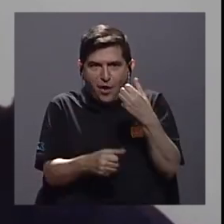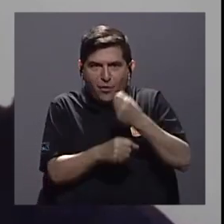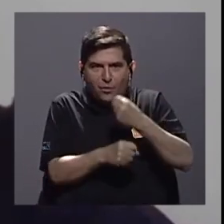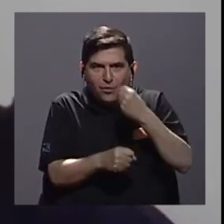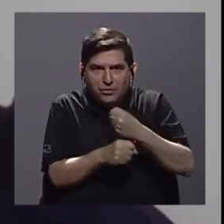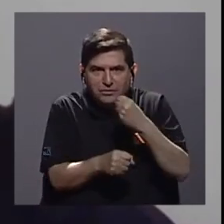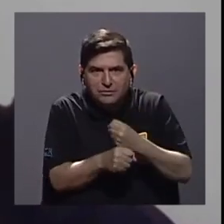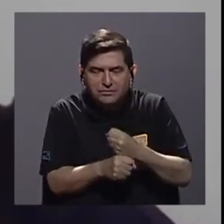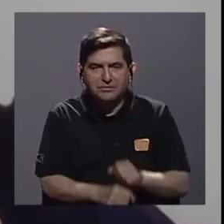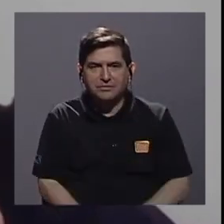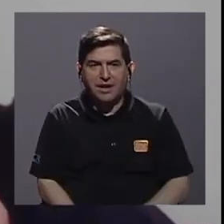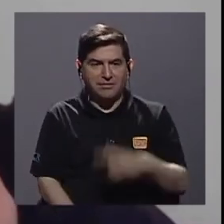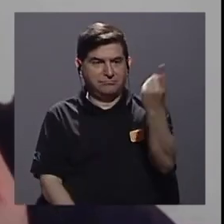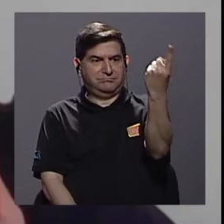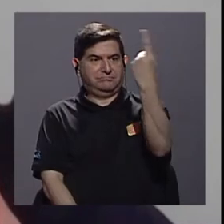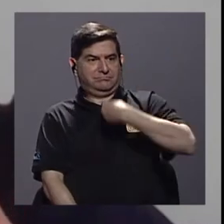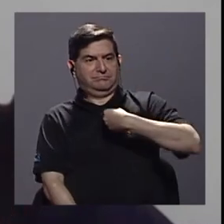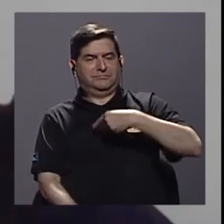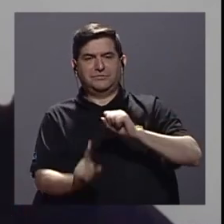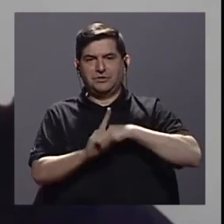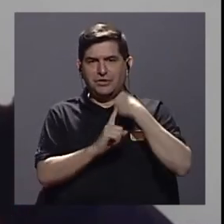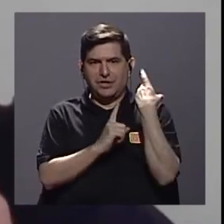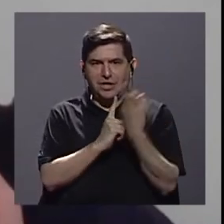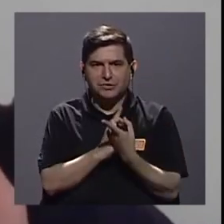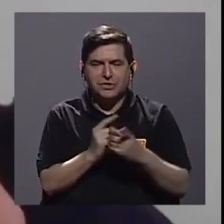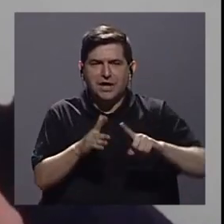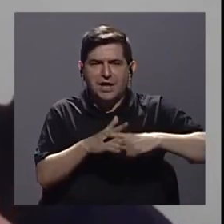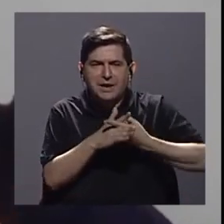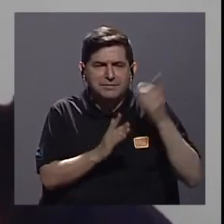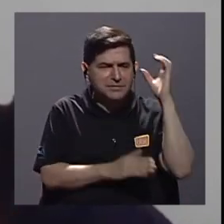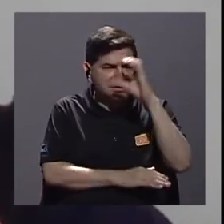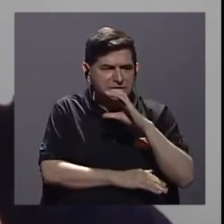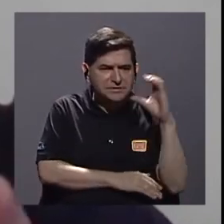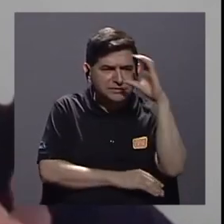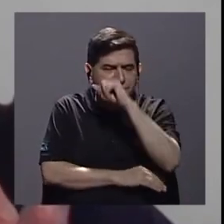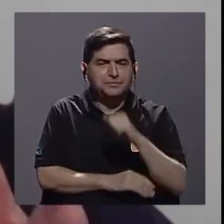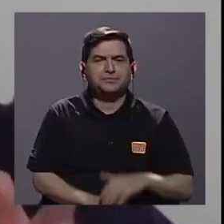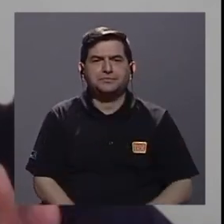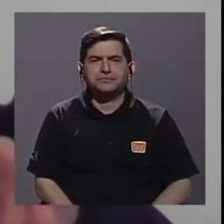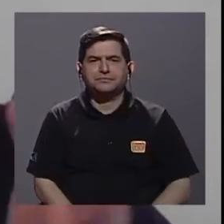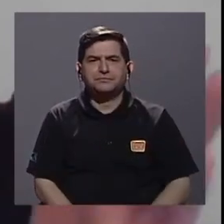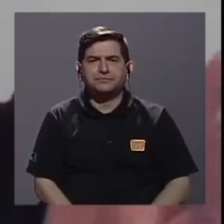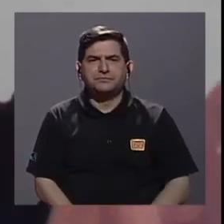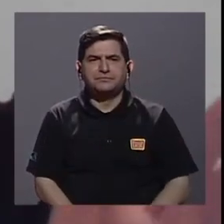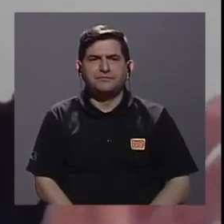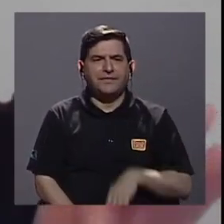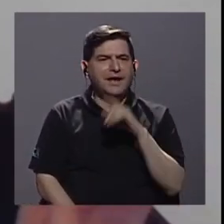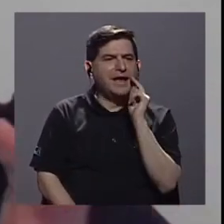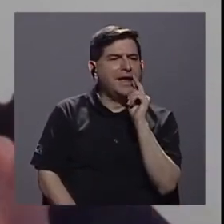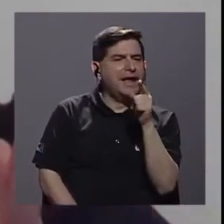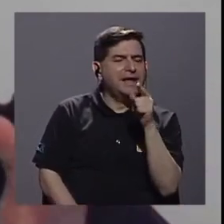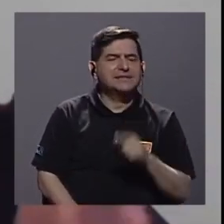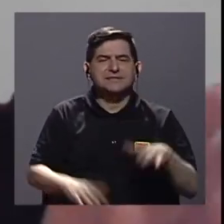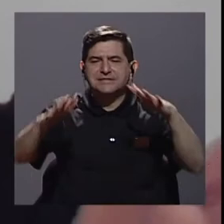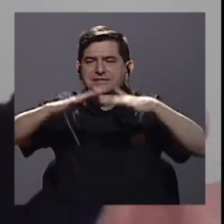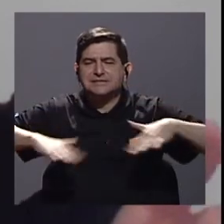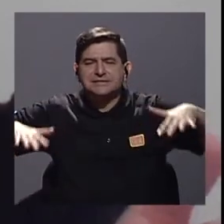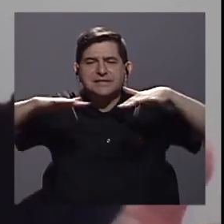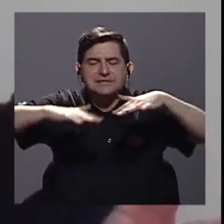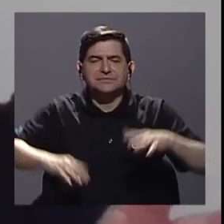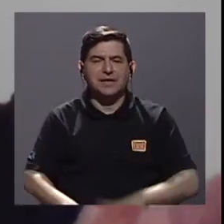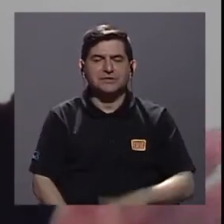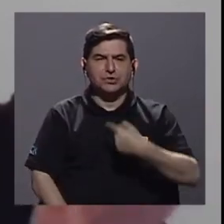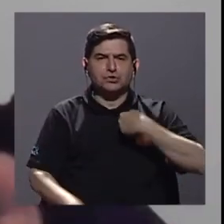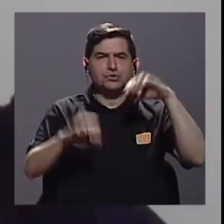nos obliga como sociedad a empezar a buscar, bueno, ¿cuáles son esos escenarios o qué